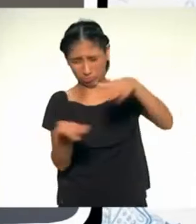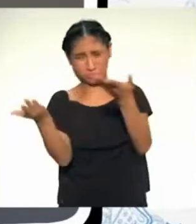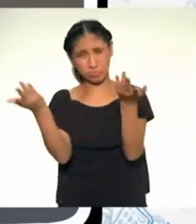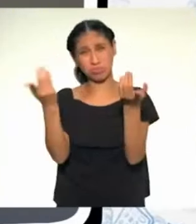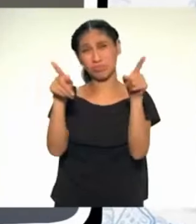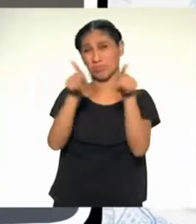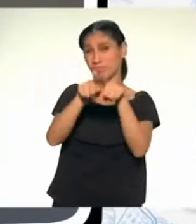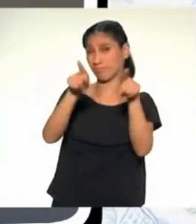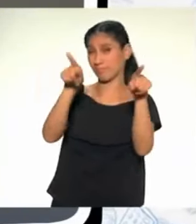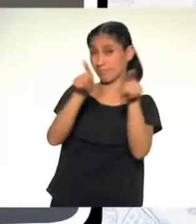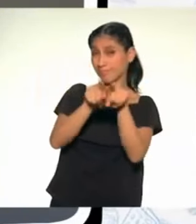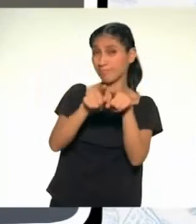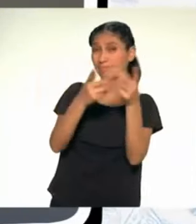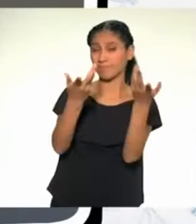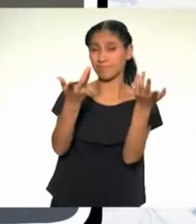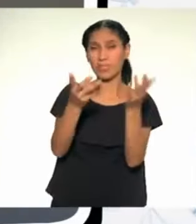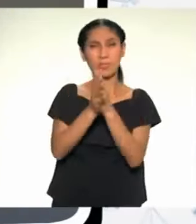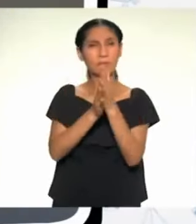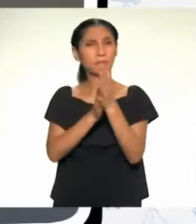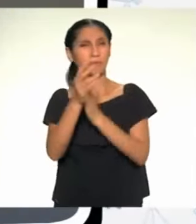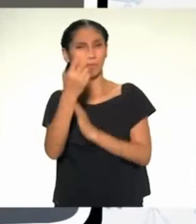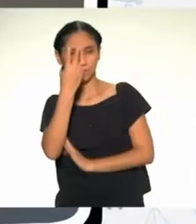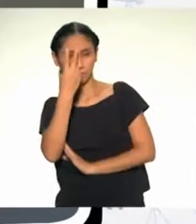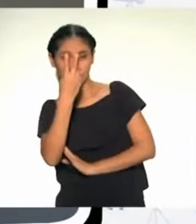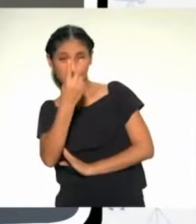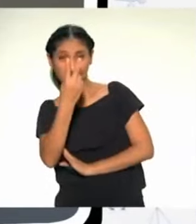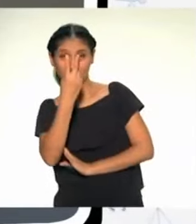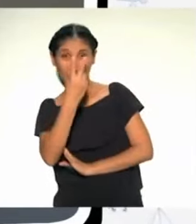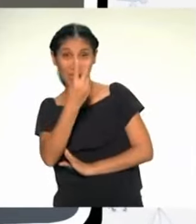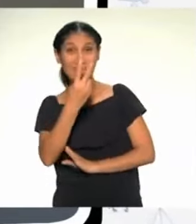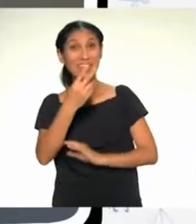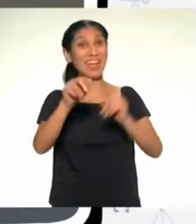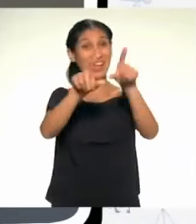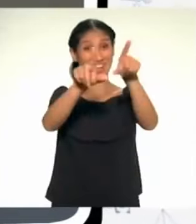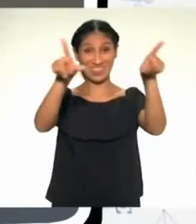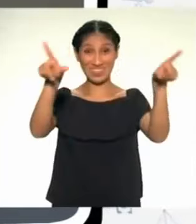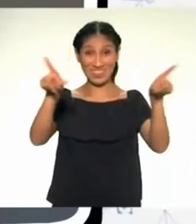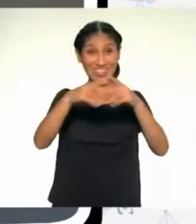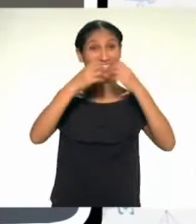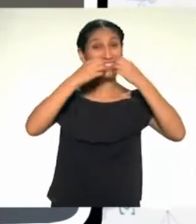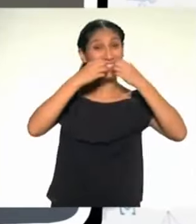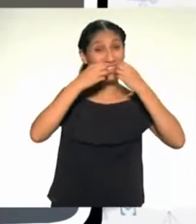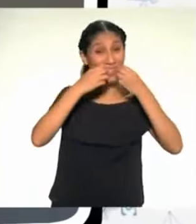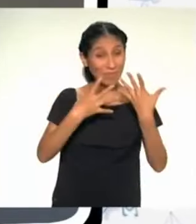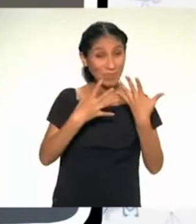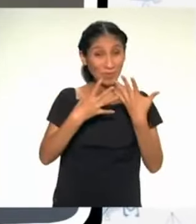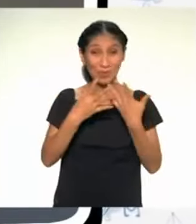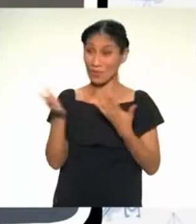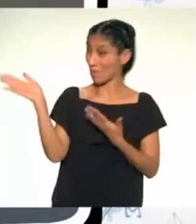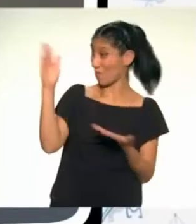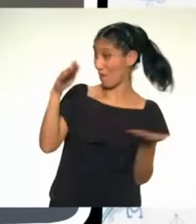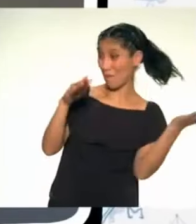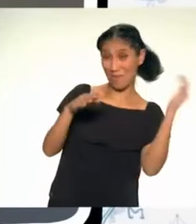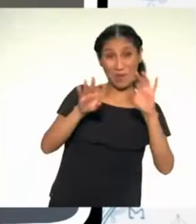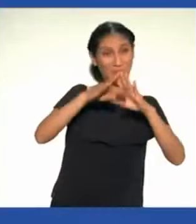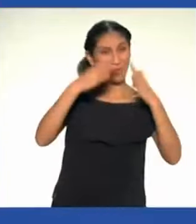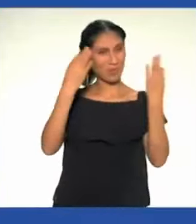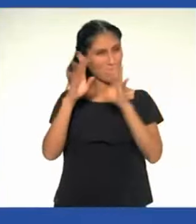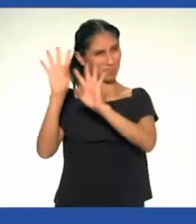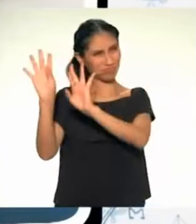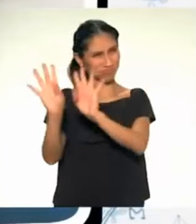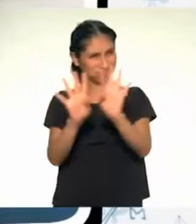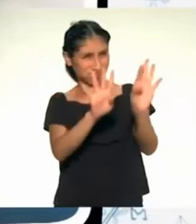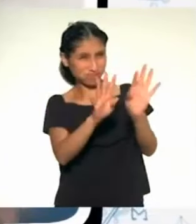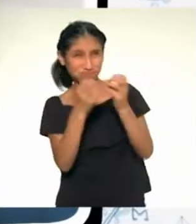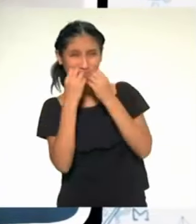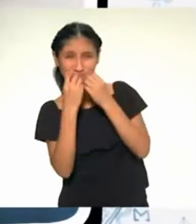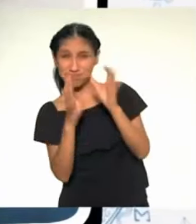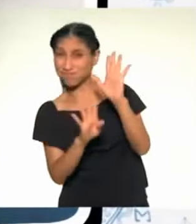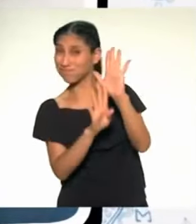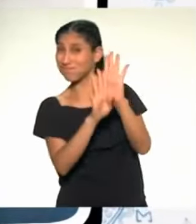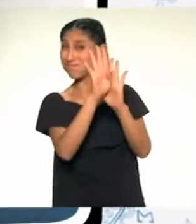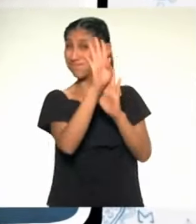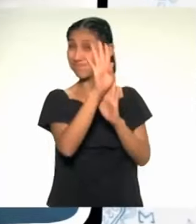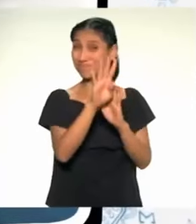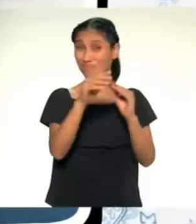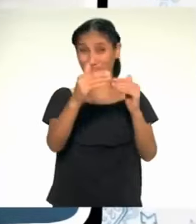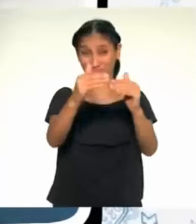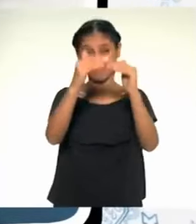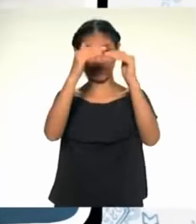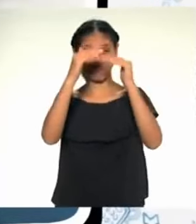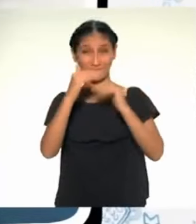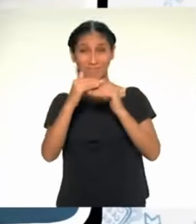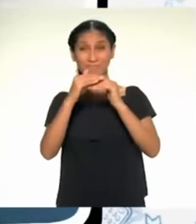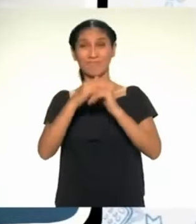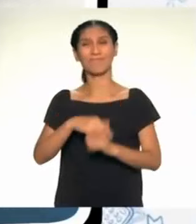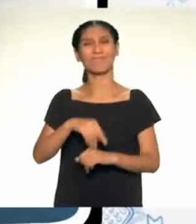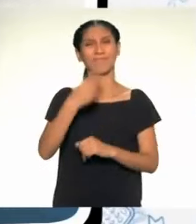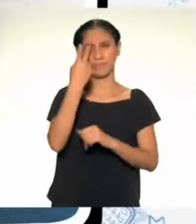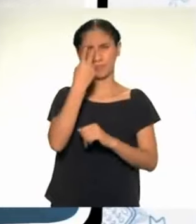ofrece varios campos para la recreación familiar y de igual manera para nuestro desarrollo. Muchas gracias. Las sabes como el pollo, ya